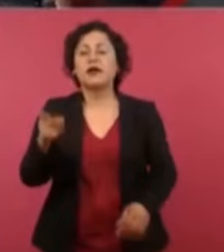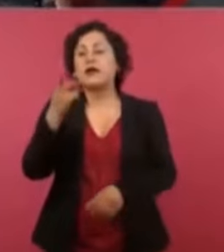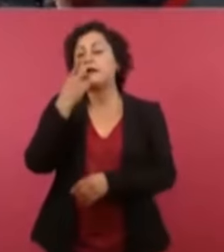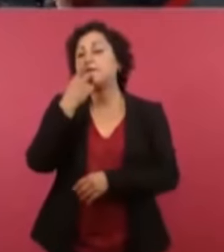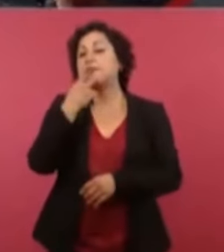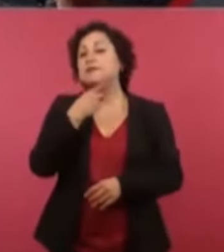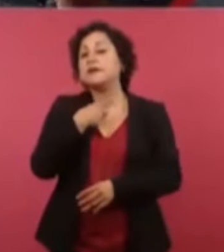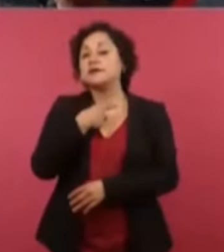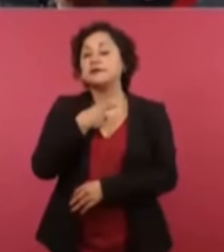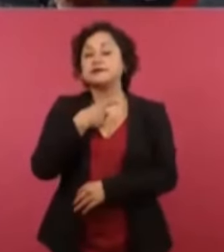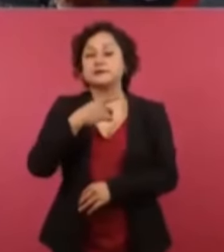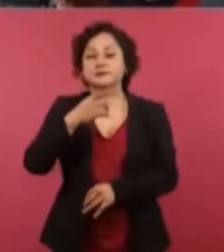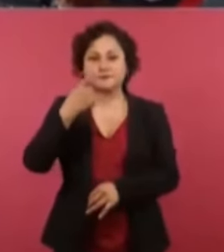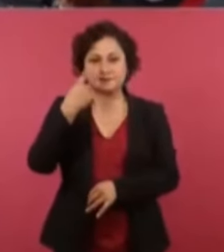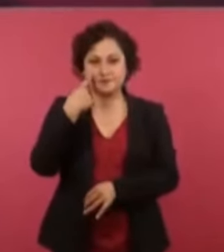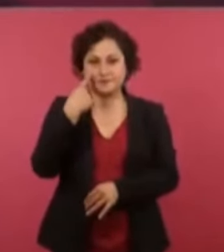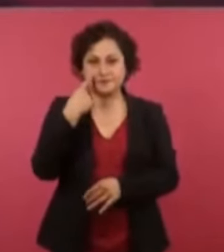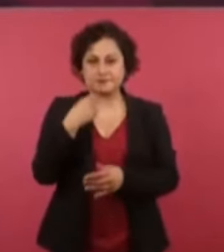que